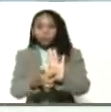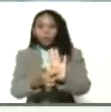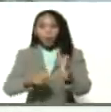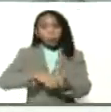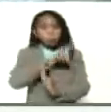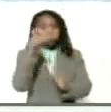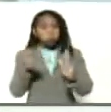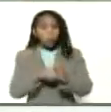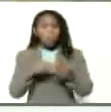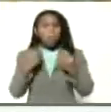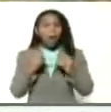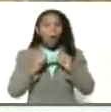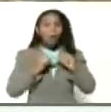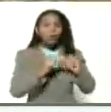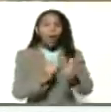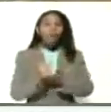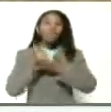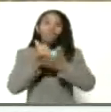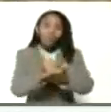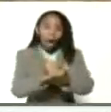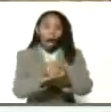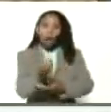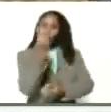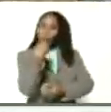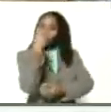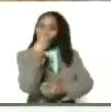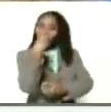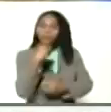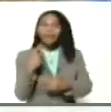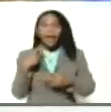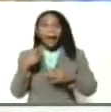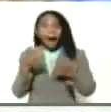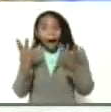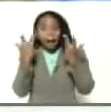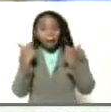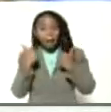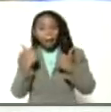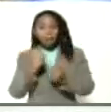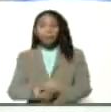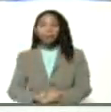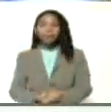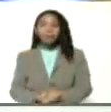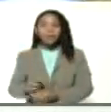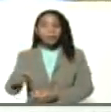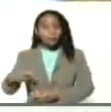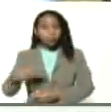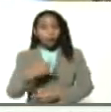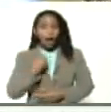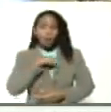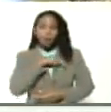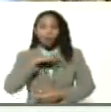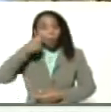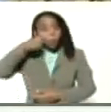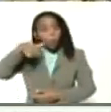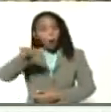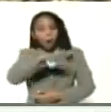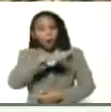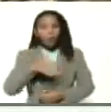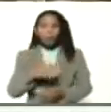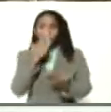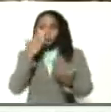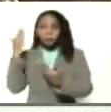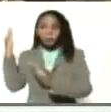para seguir ayudando al consumo de proteína del río a nuestra gente, nuestra